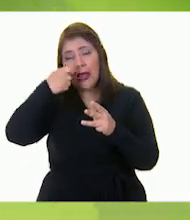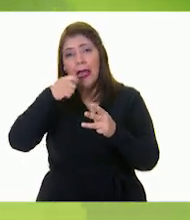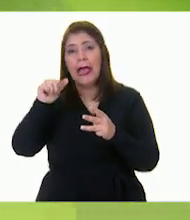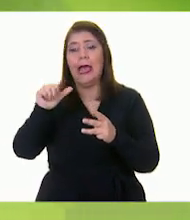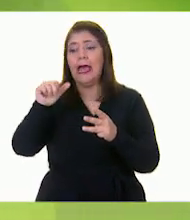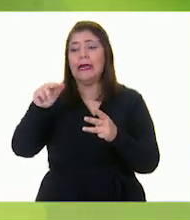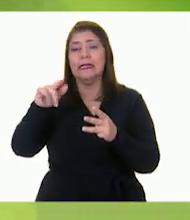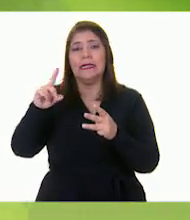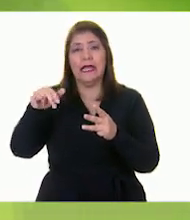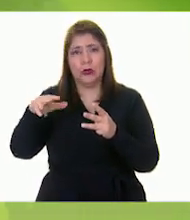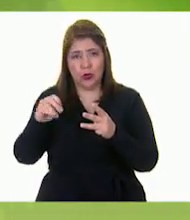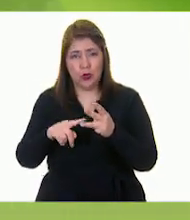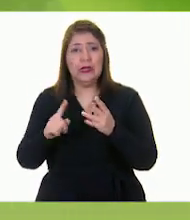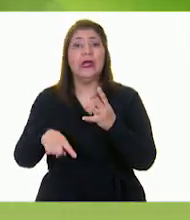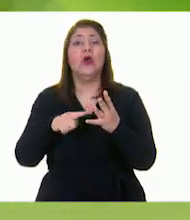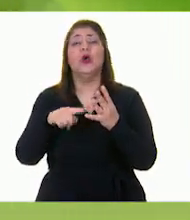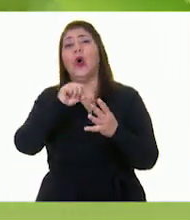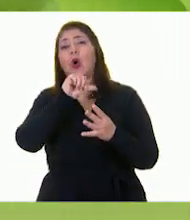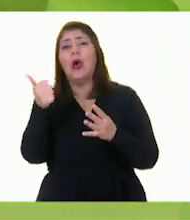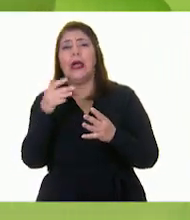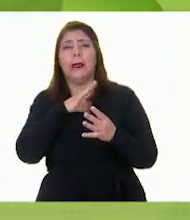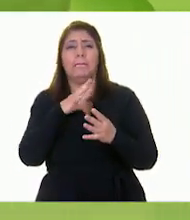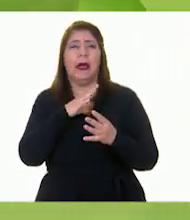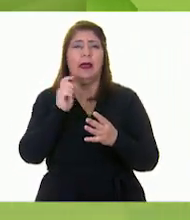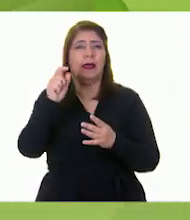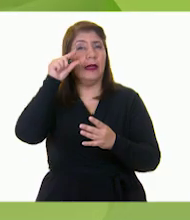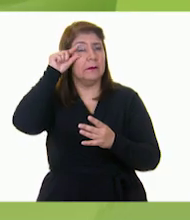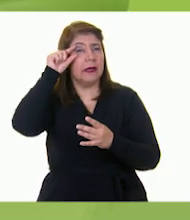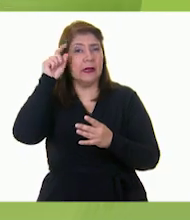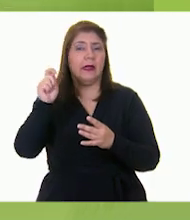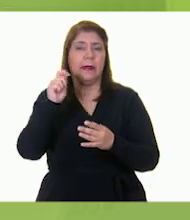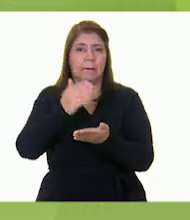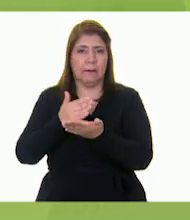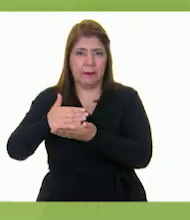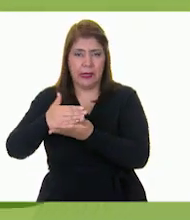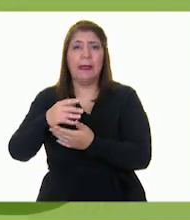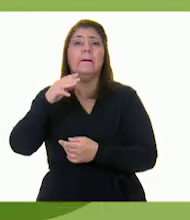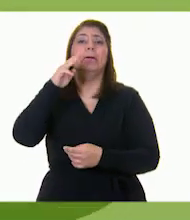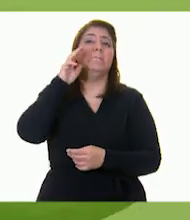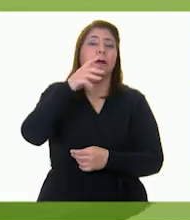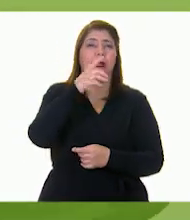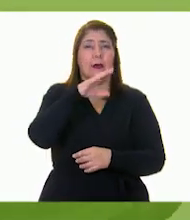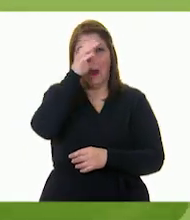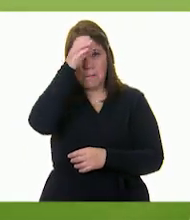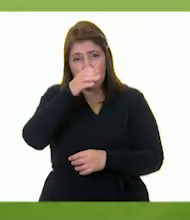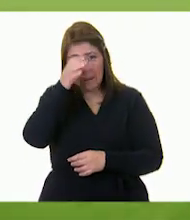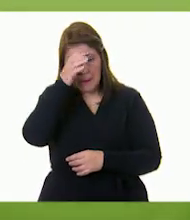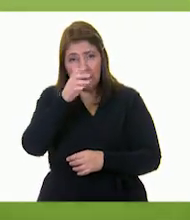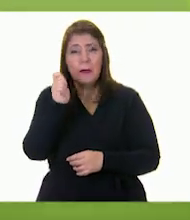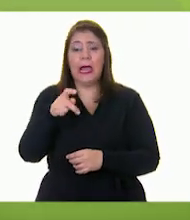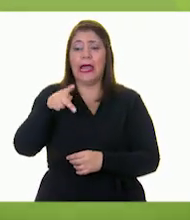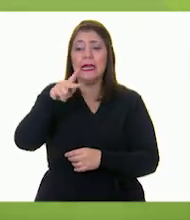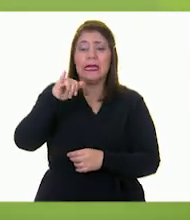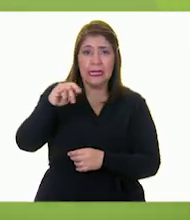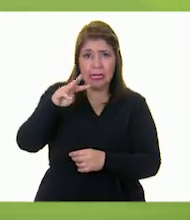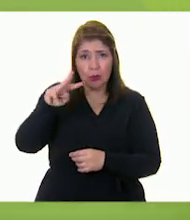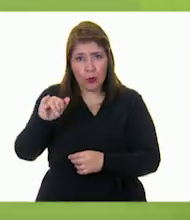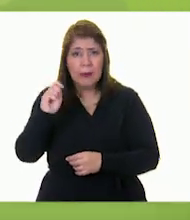cucharada de almendras picadas, mango, manzana, kiwi y cualquier fruta de temporada.